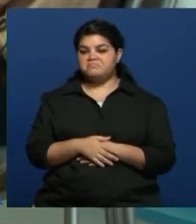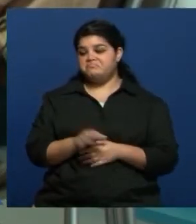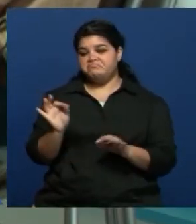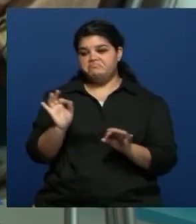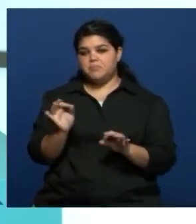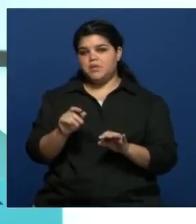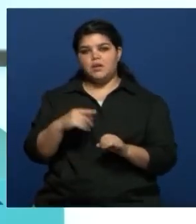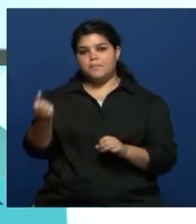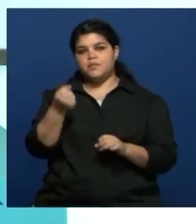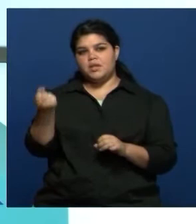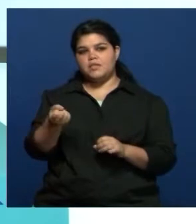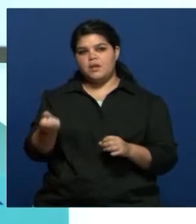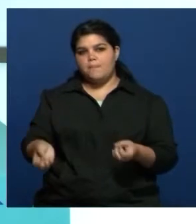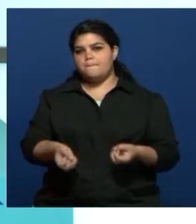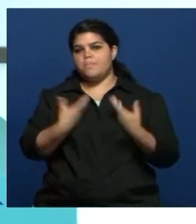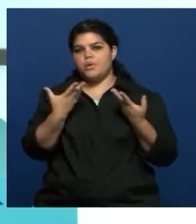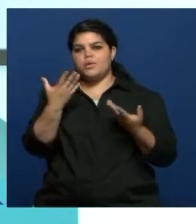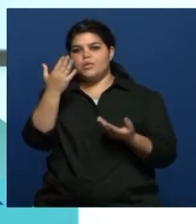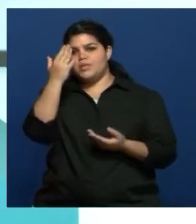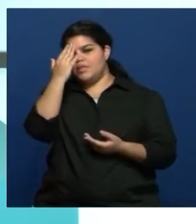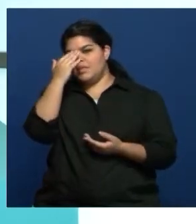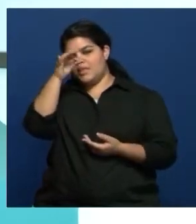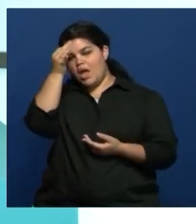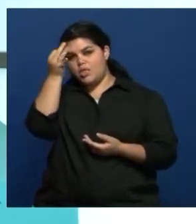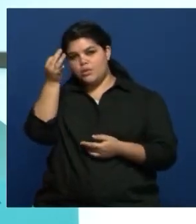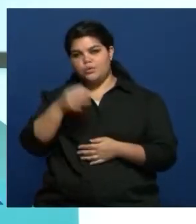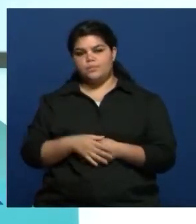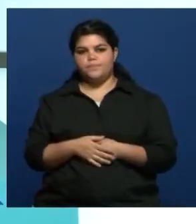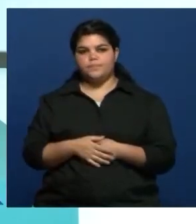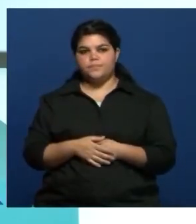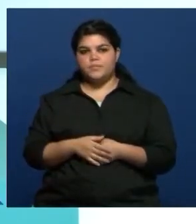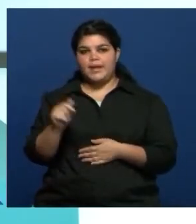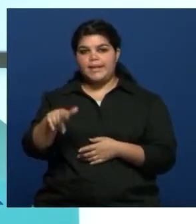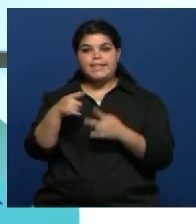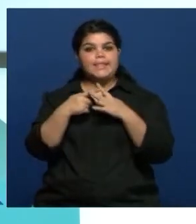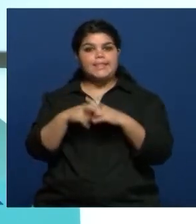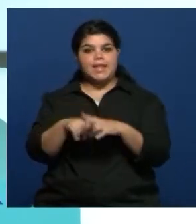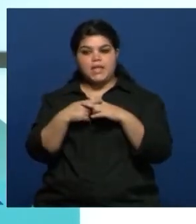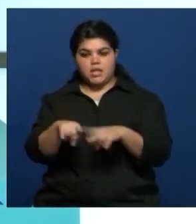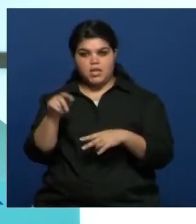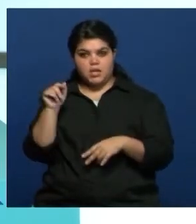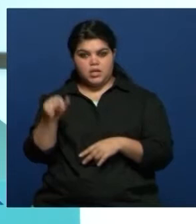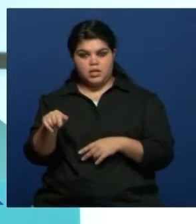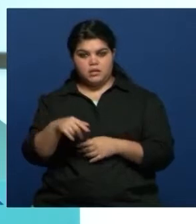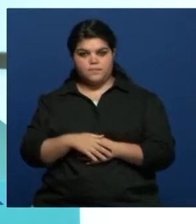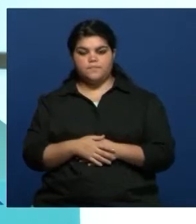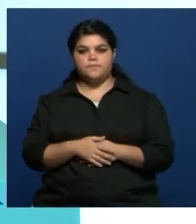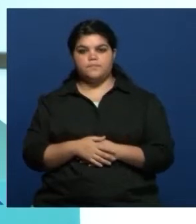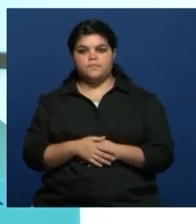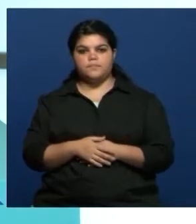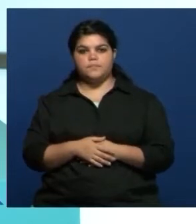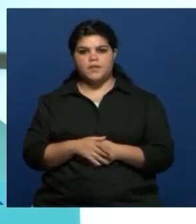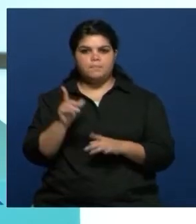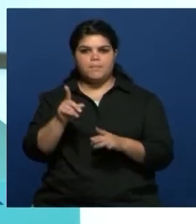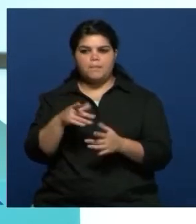el teatro. O sea, a mí el taller la verdad que es súper, justamente propone esta